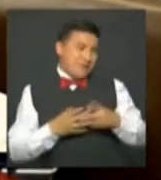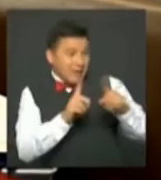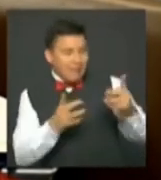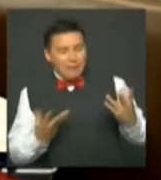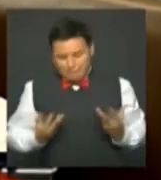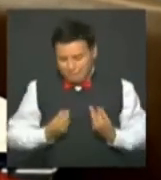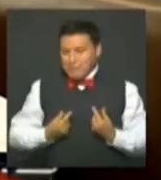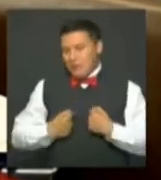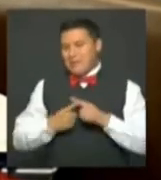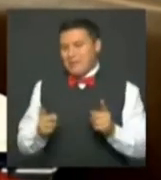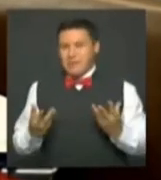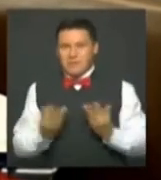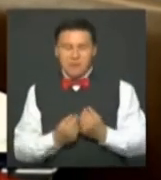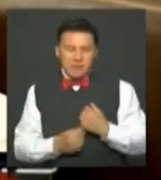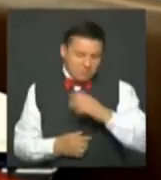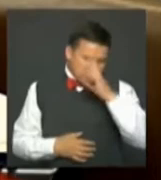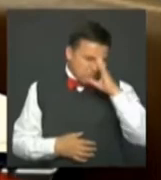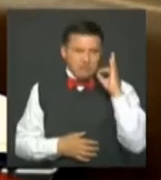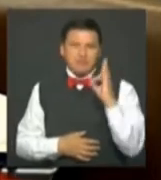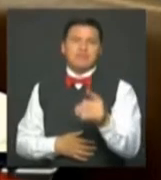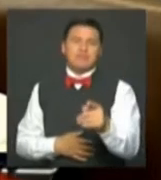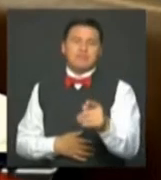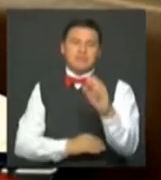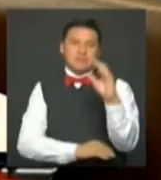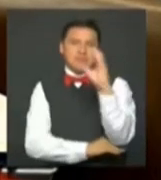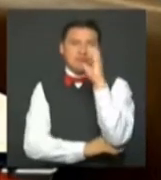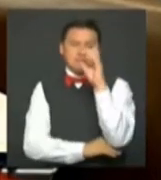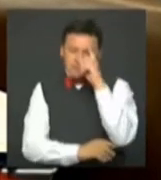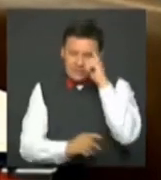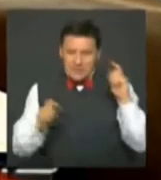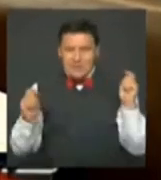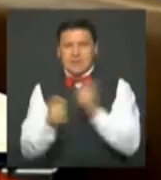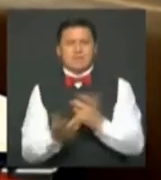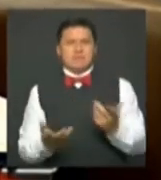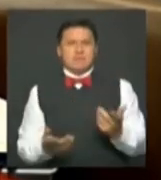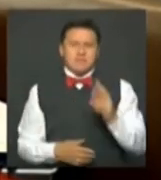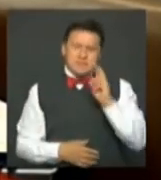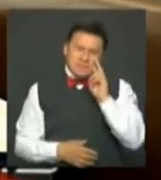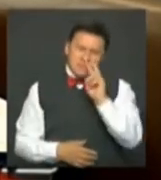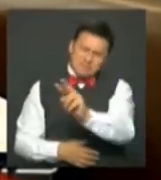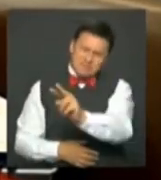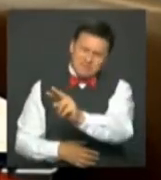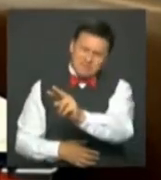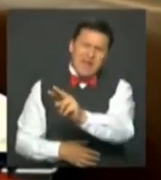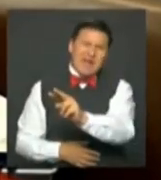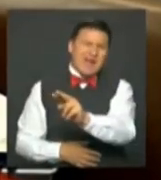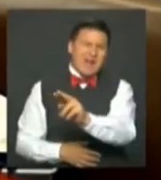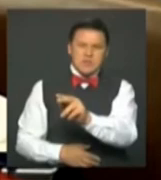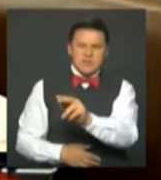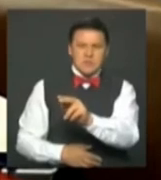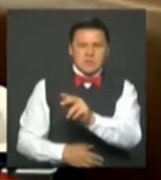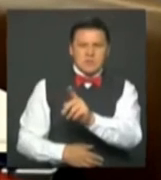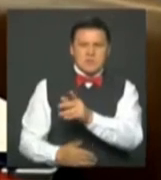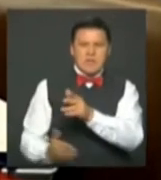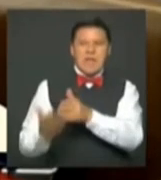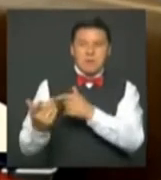Soy un convencido que tenemos los colombianos que cambiar esa idea de mirar al otro como el enemigo. Y empezar a